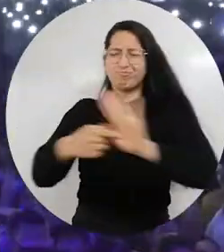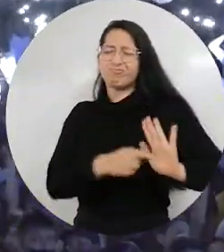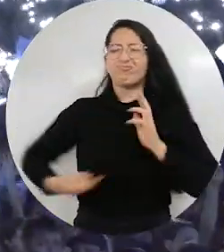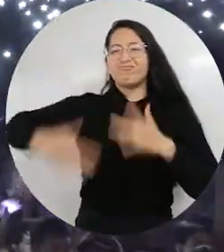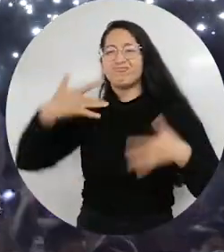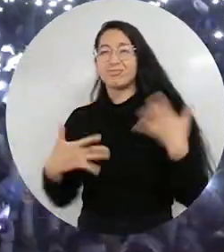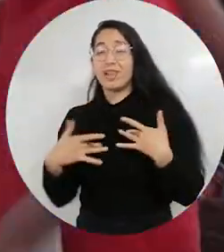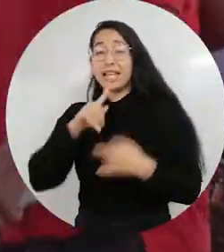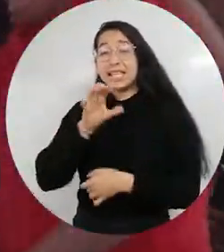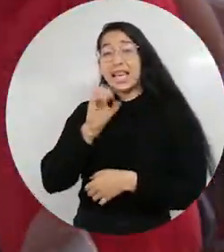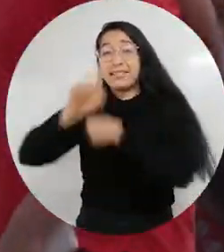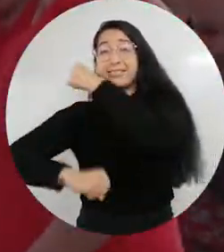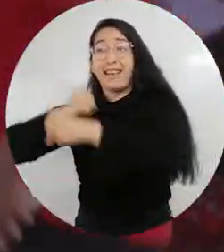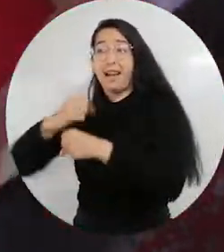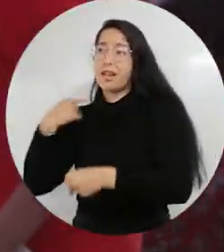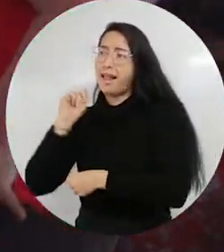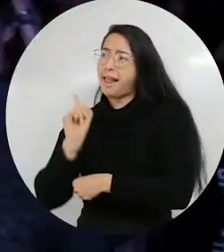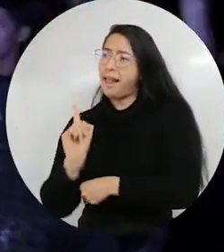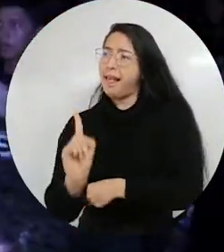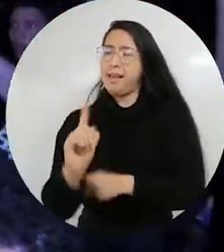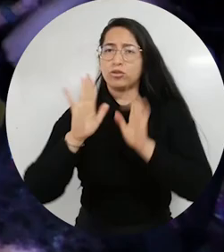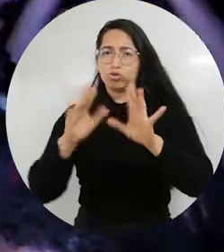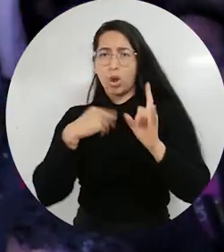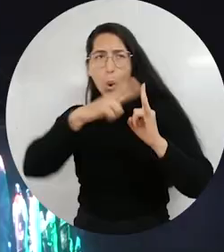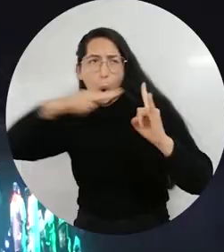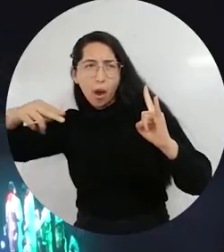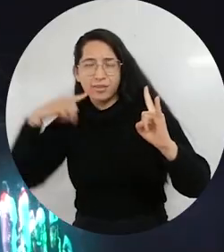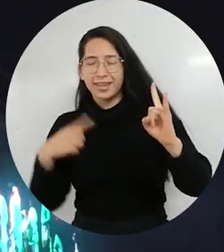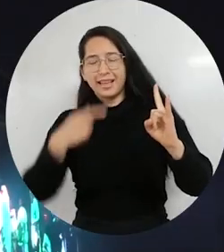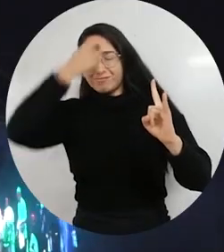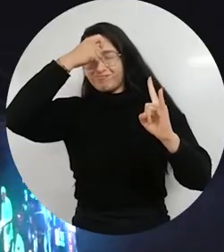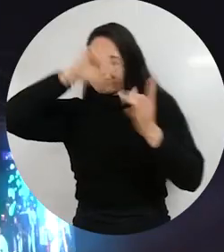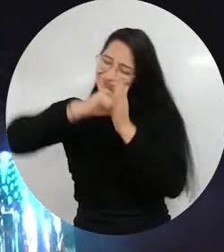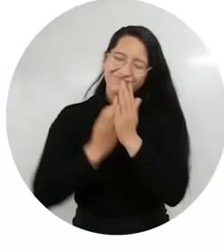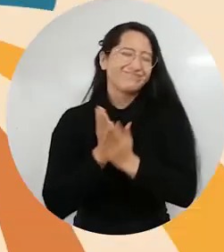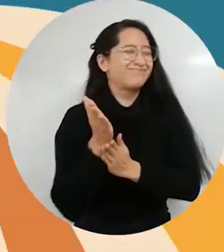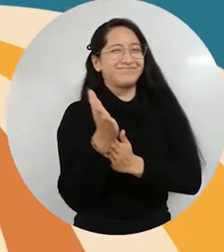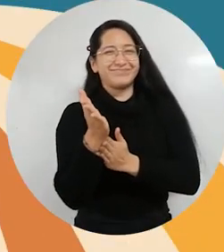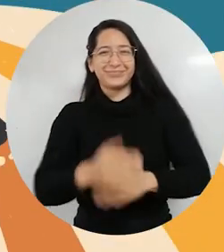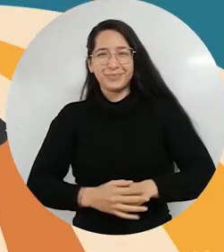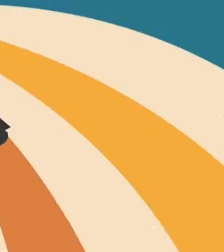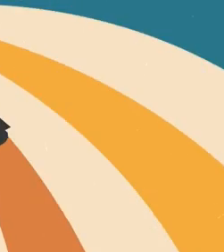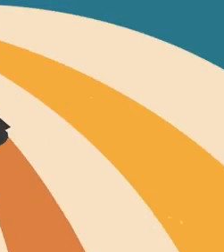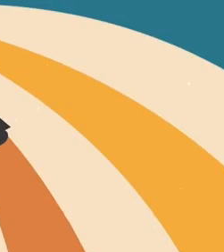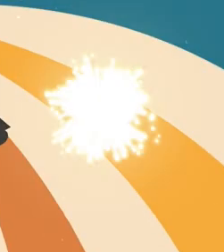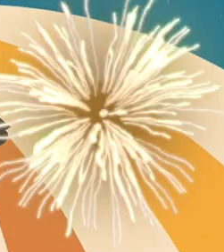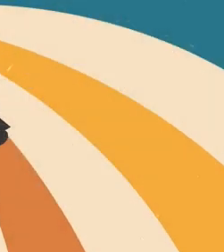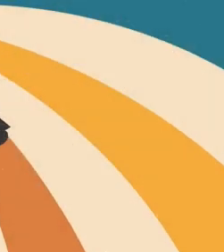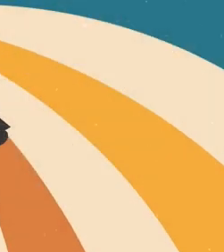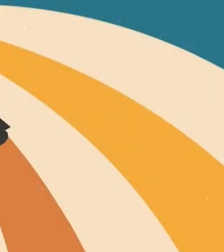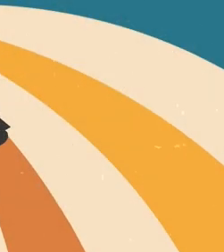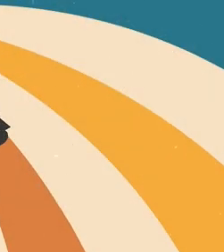mejores frutos de 60 años de siembra y quedó en la memoria de toda la comunidad universitaria. Universidad del Magdalena,